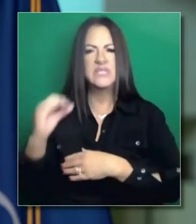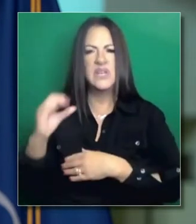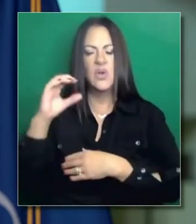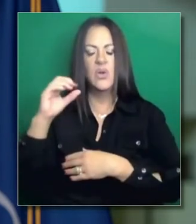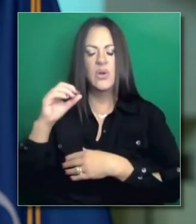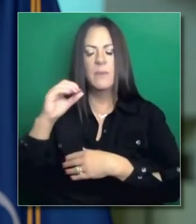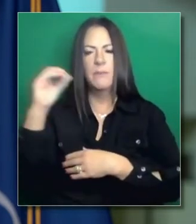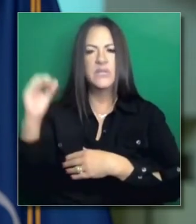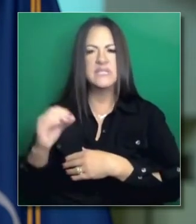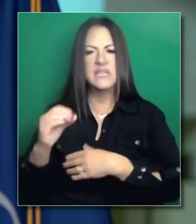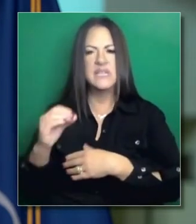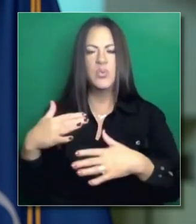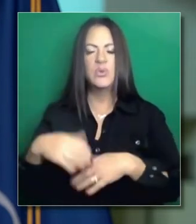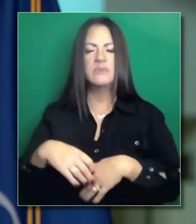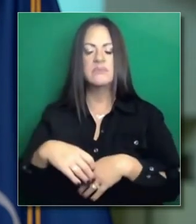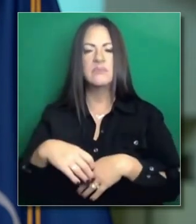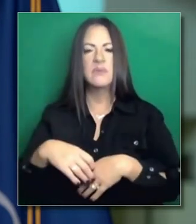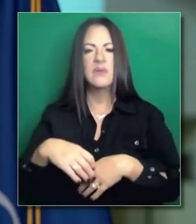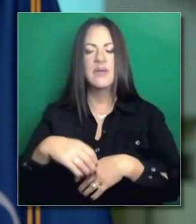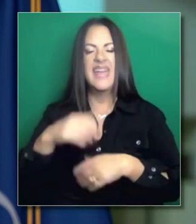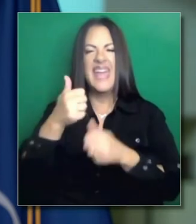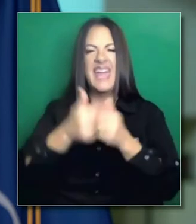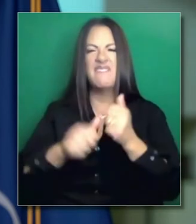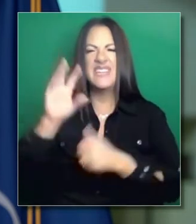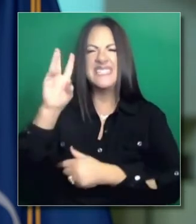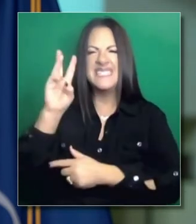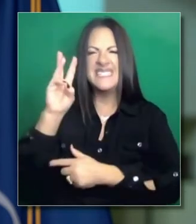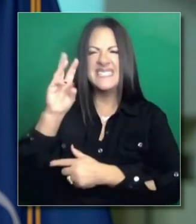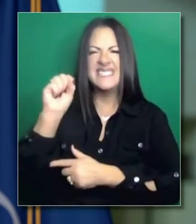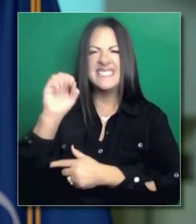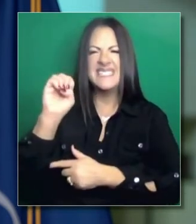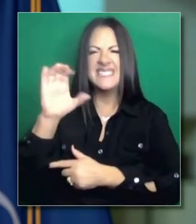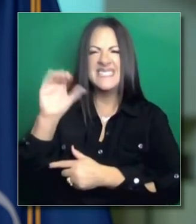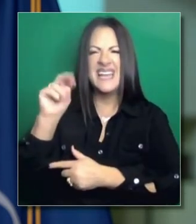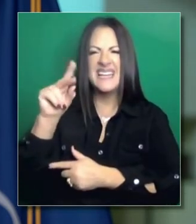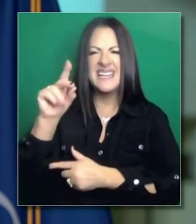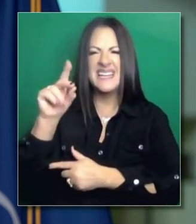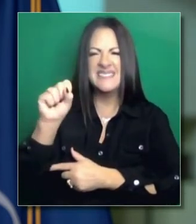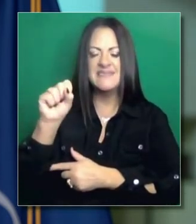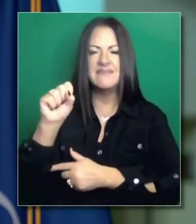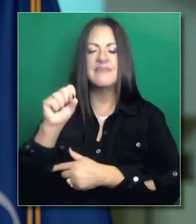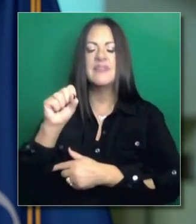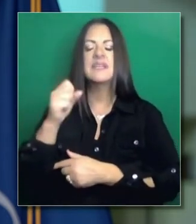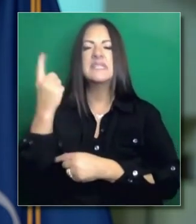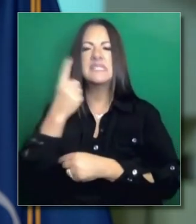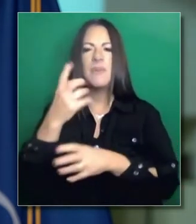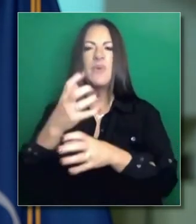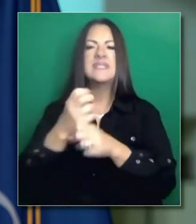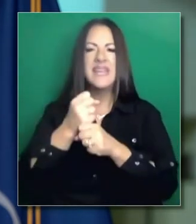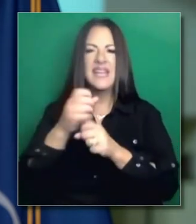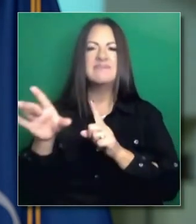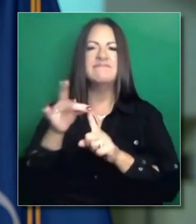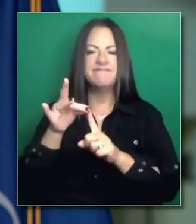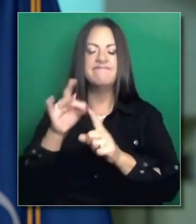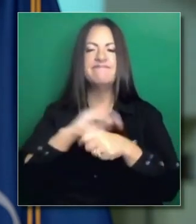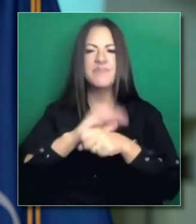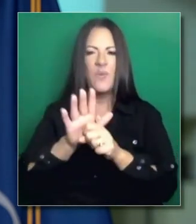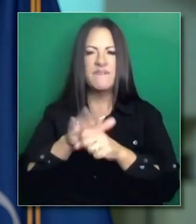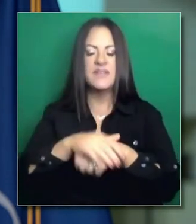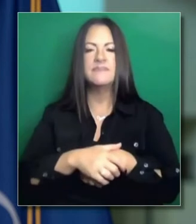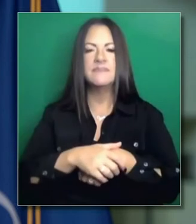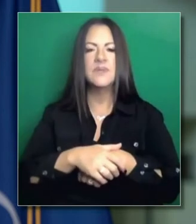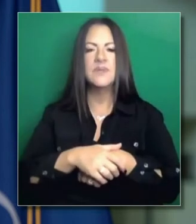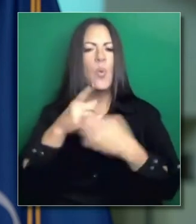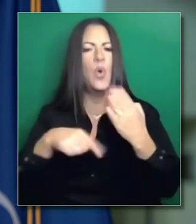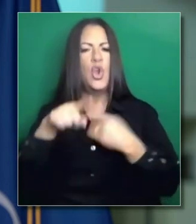de camas disponibles en el Condado de Los Ángeles también. Bien, entonces, ¿qué opina usted en cuanto a los reglamentos